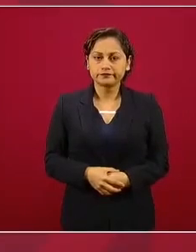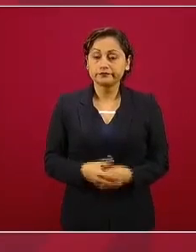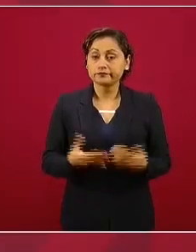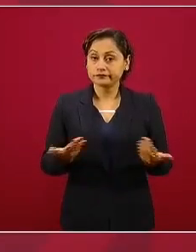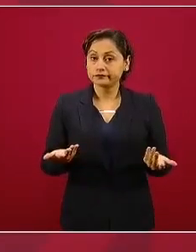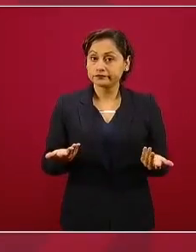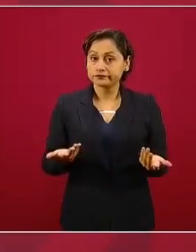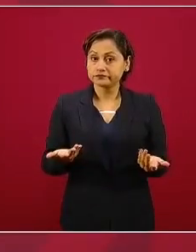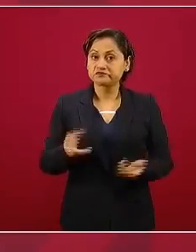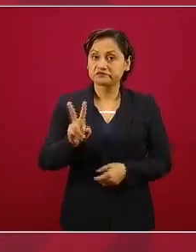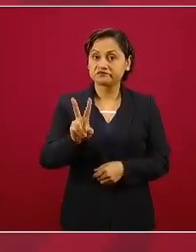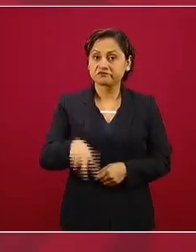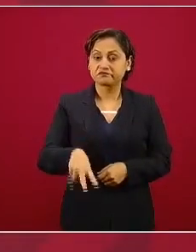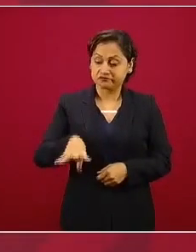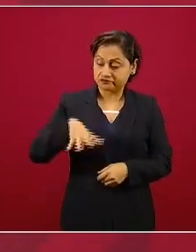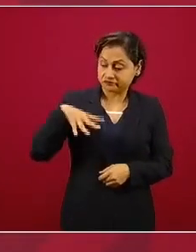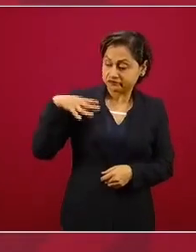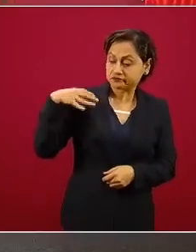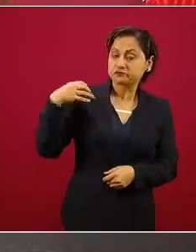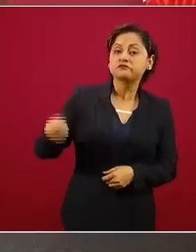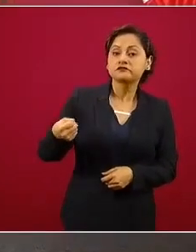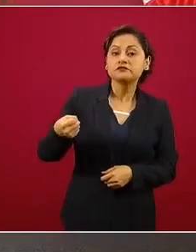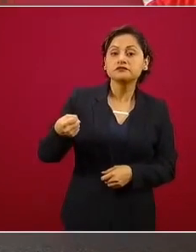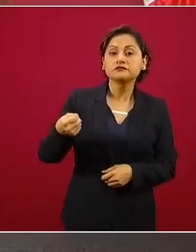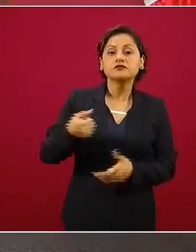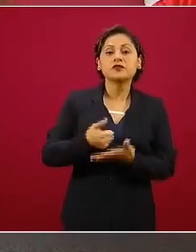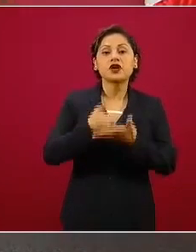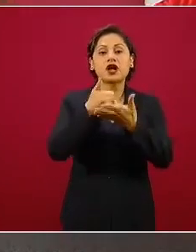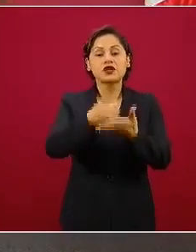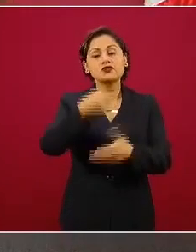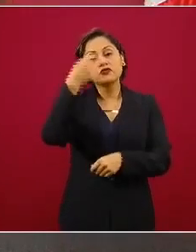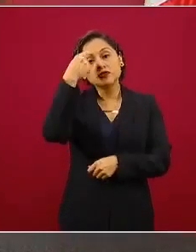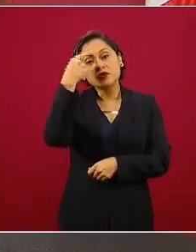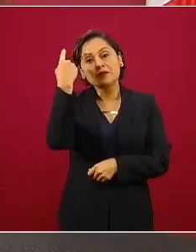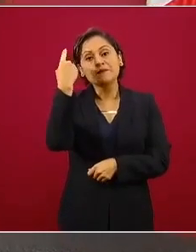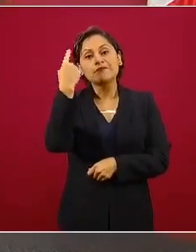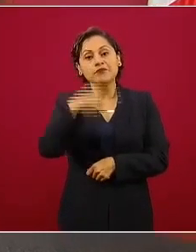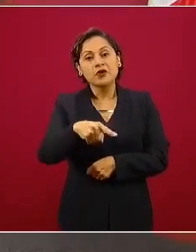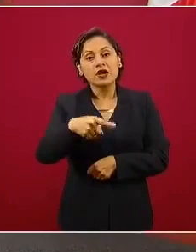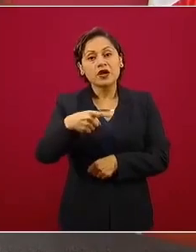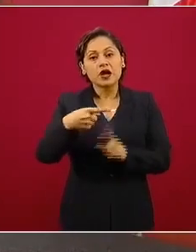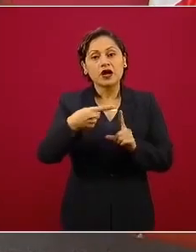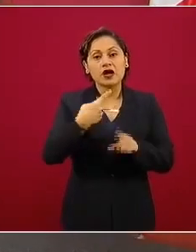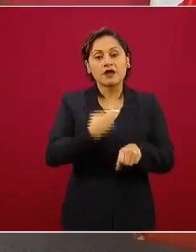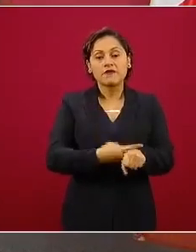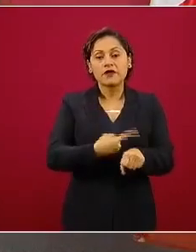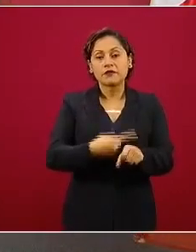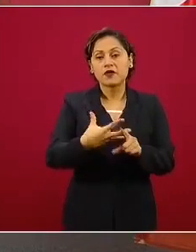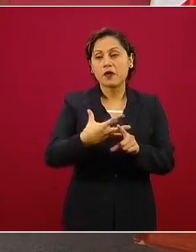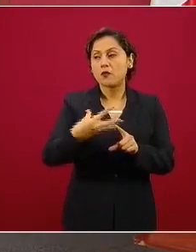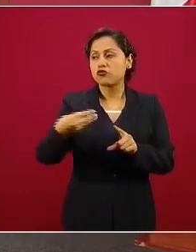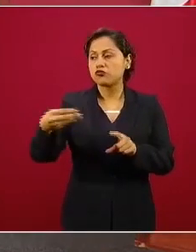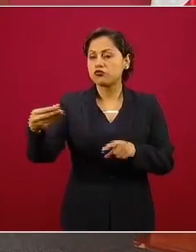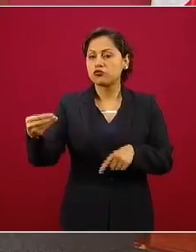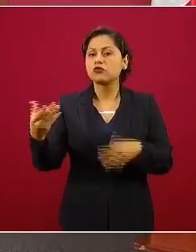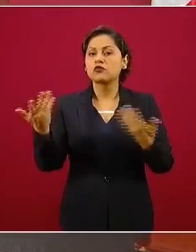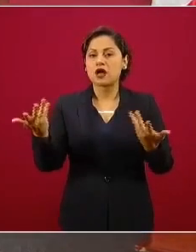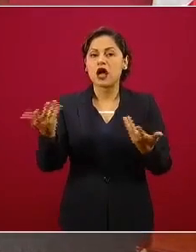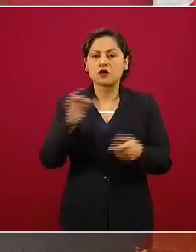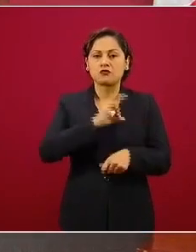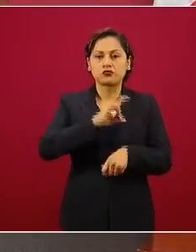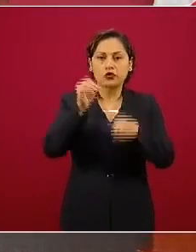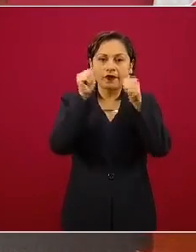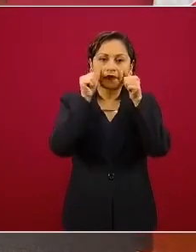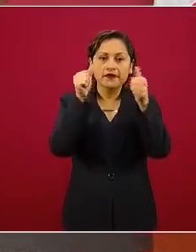enfrentar la pandemia en una situación mejor,